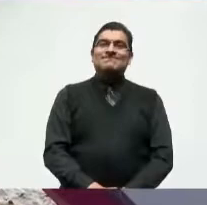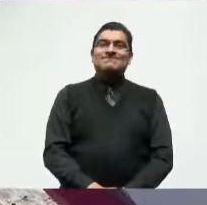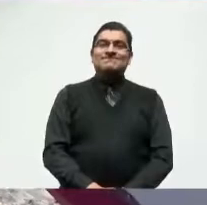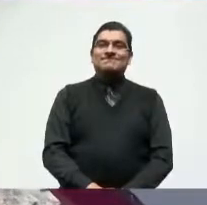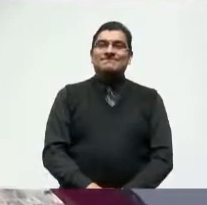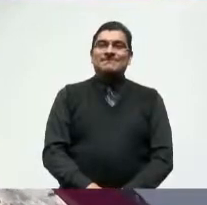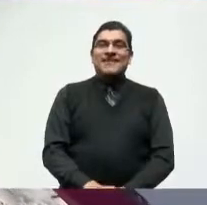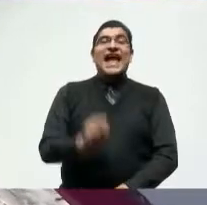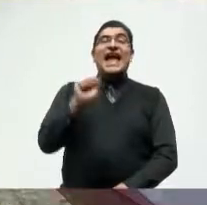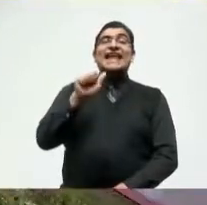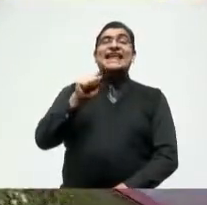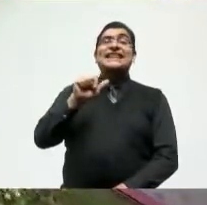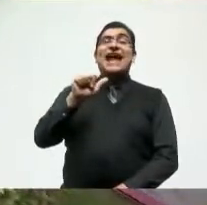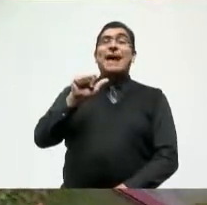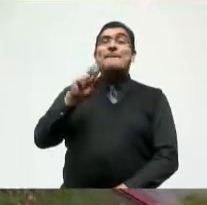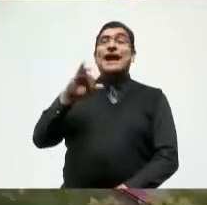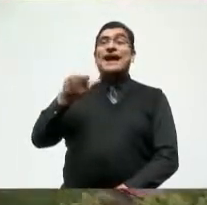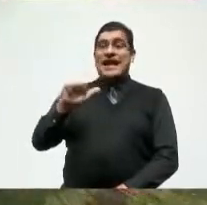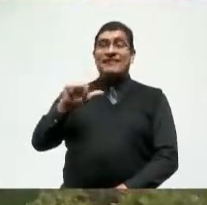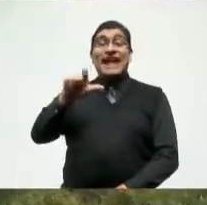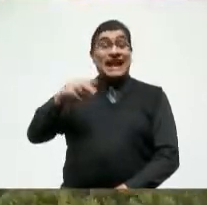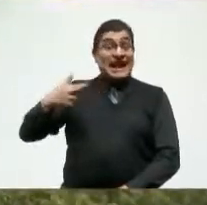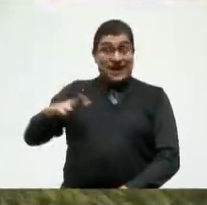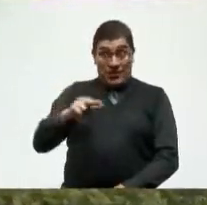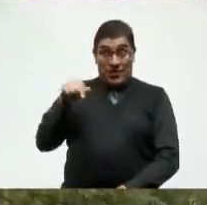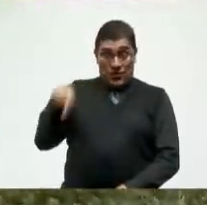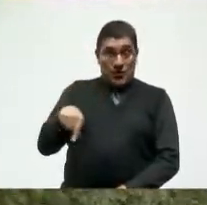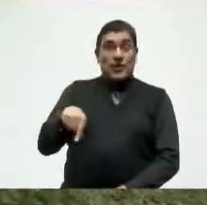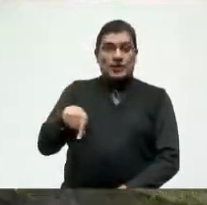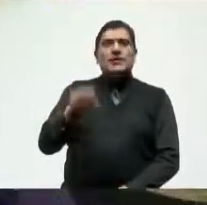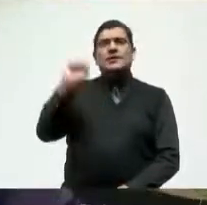Santa María del Río San Luis Potosí